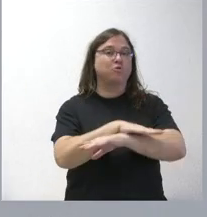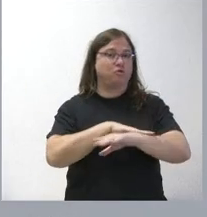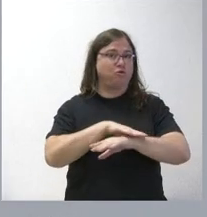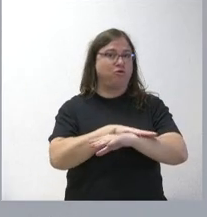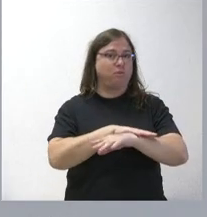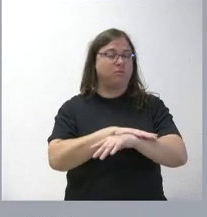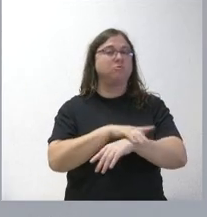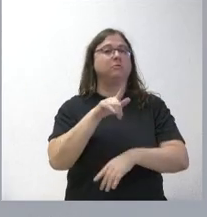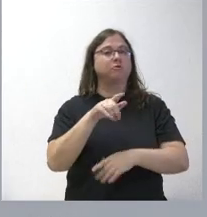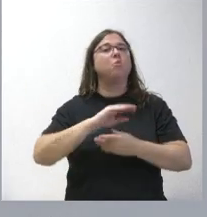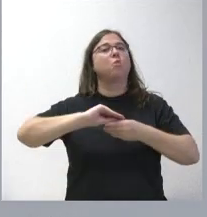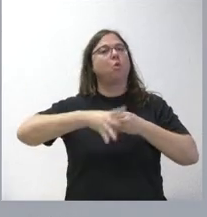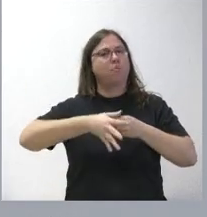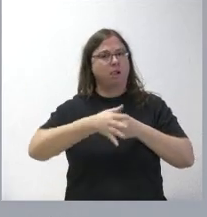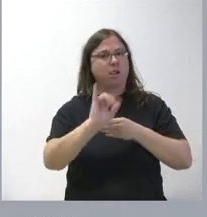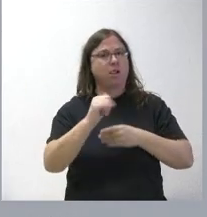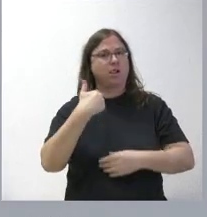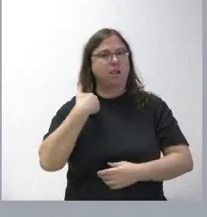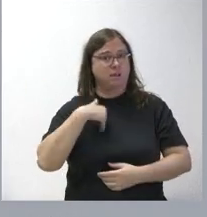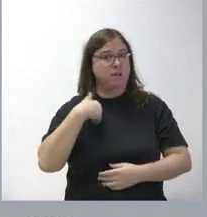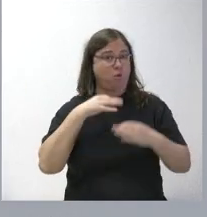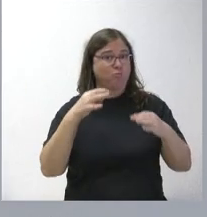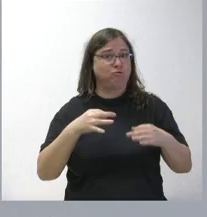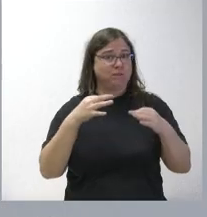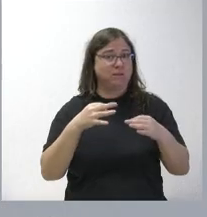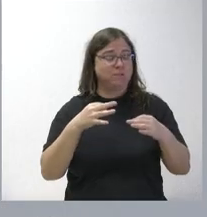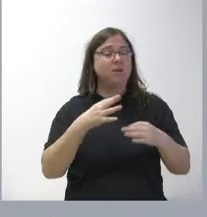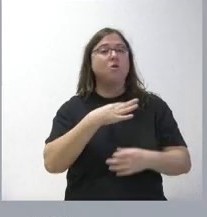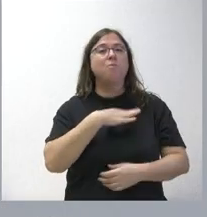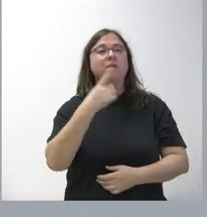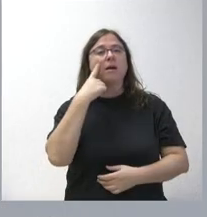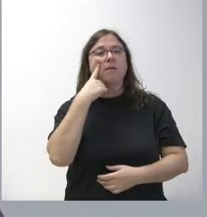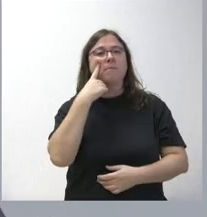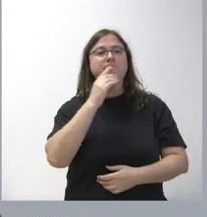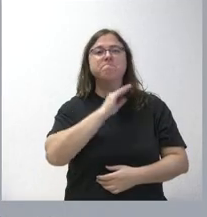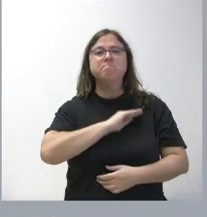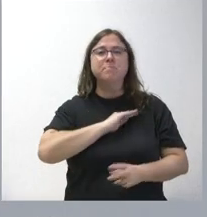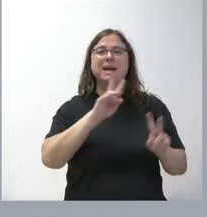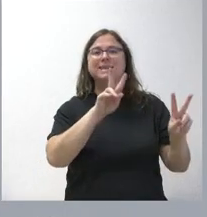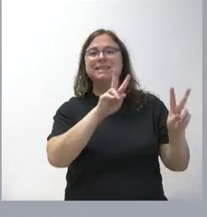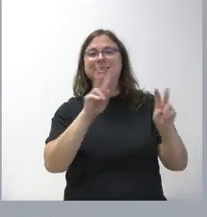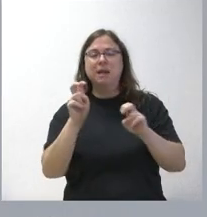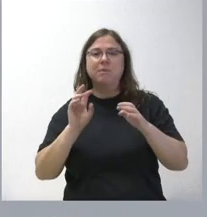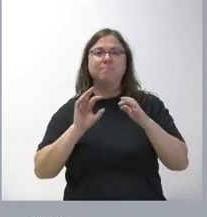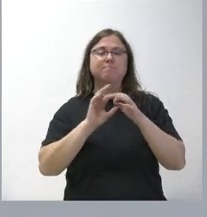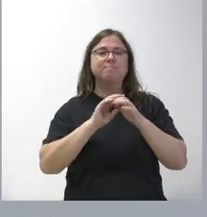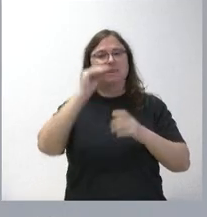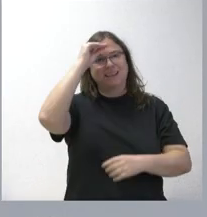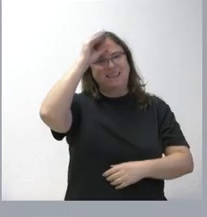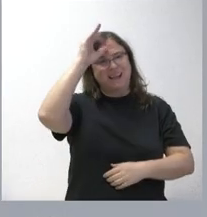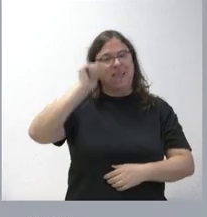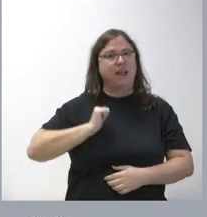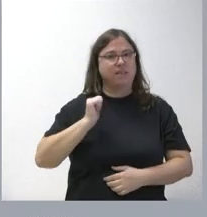ustedes ya la documentación, como siempre podrán apreciar que hay un buen número de cuestiones relativas a la inteligencia